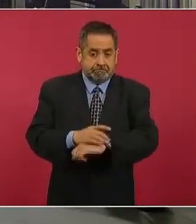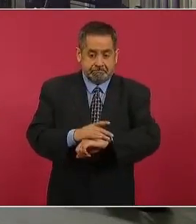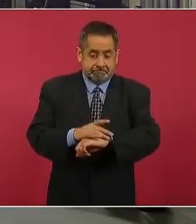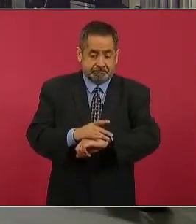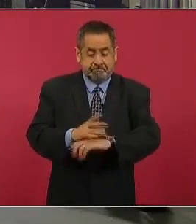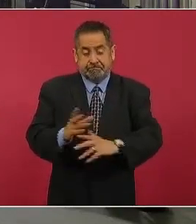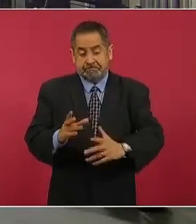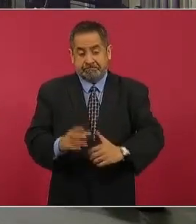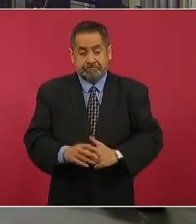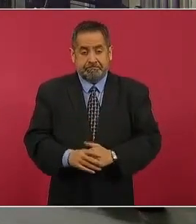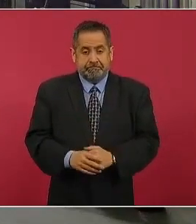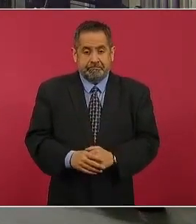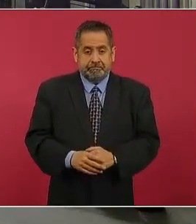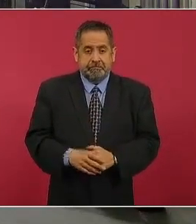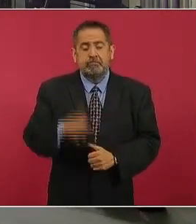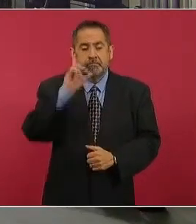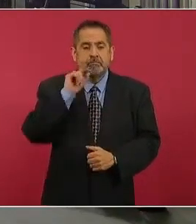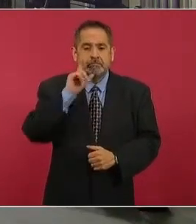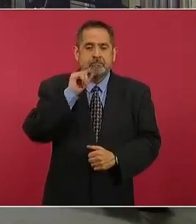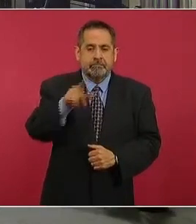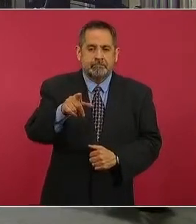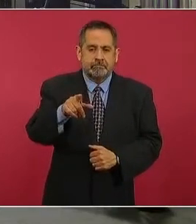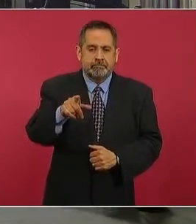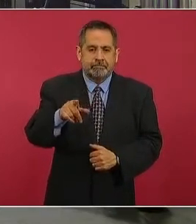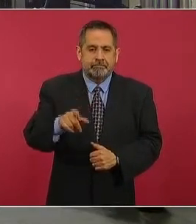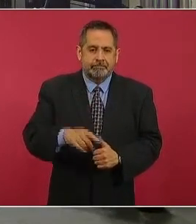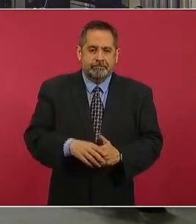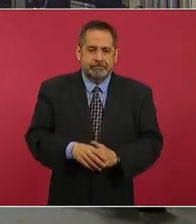mañana mañana